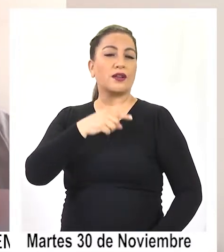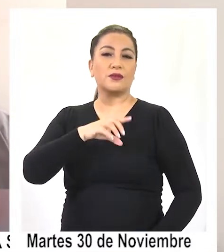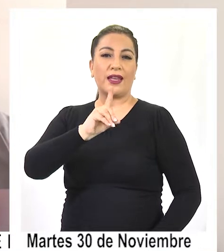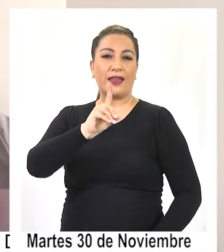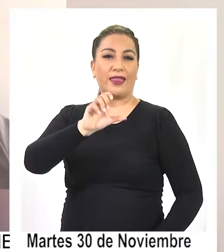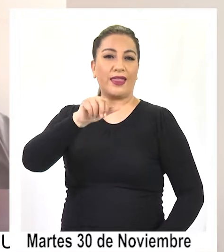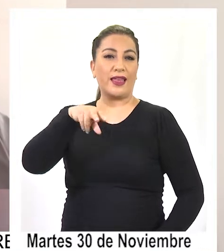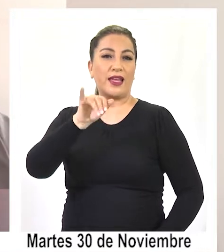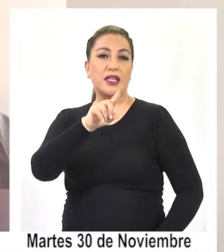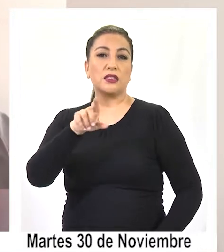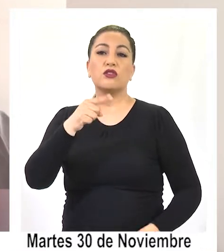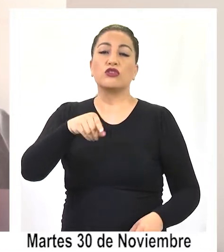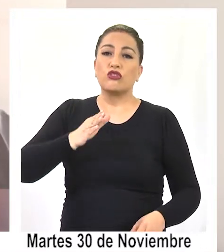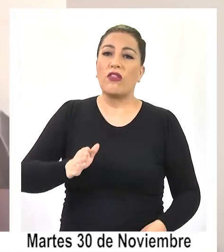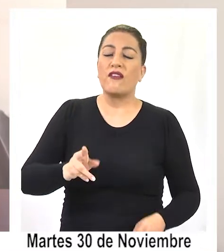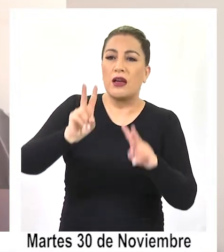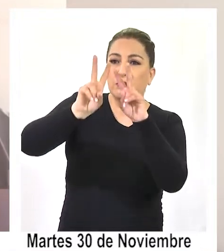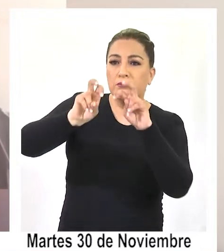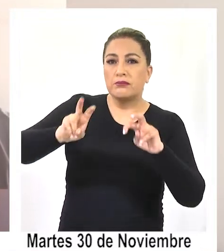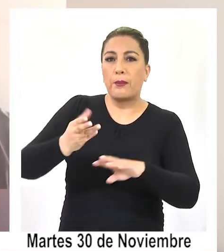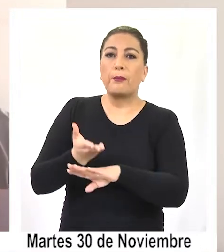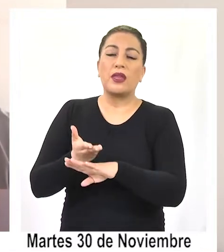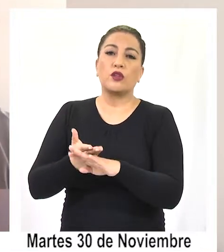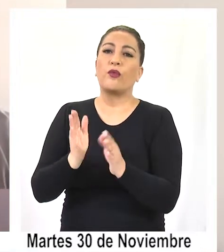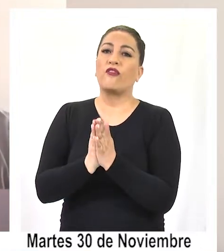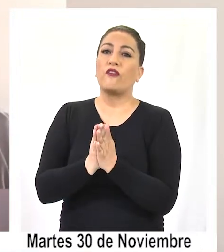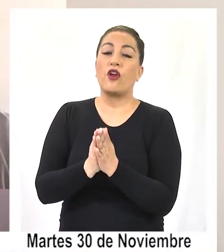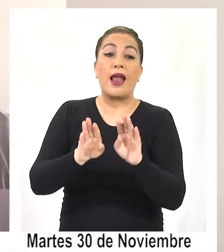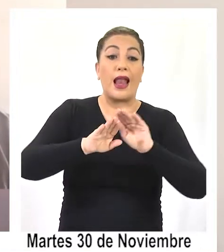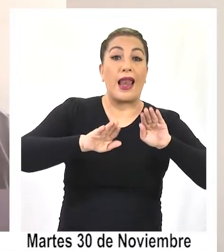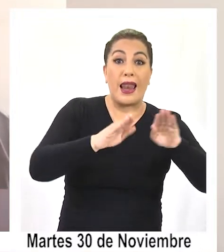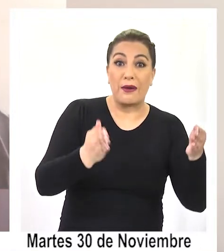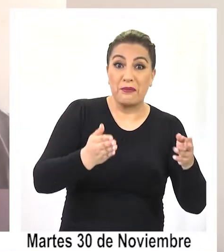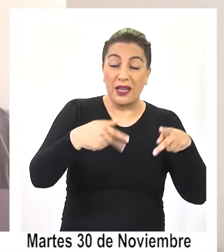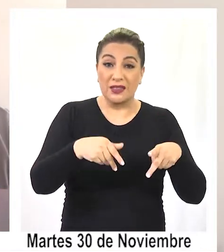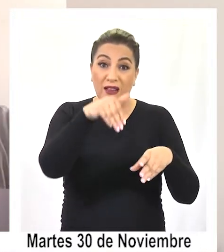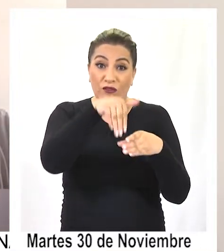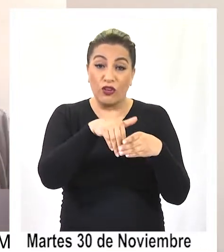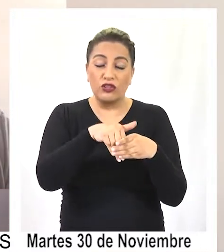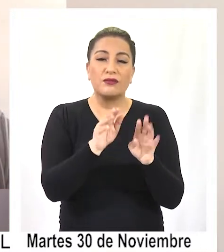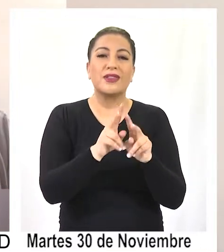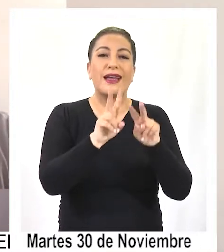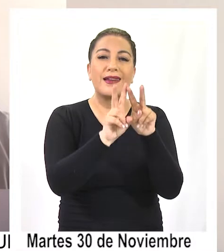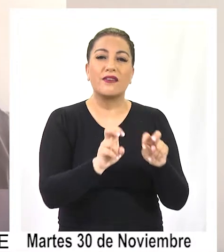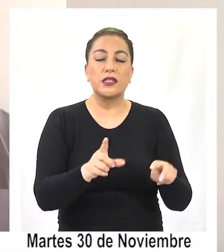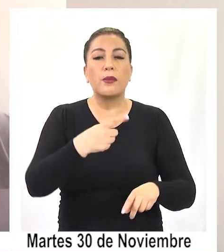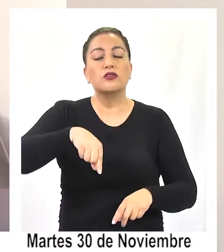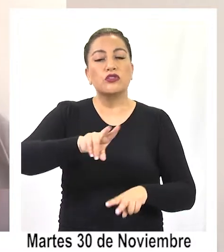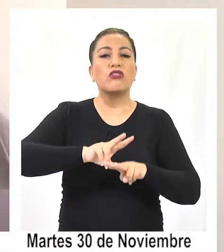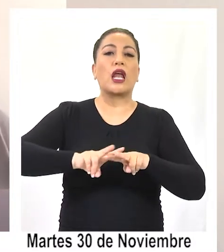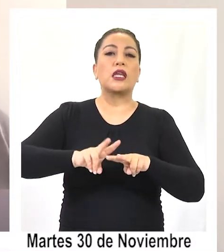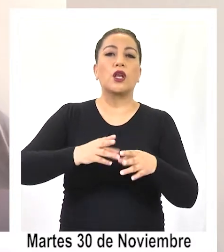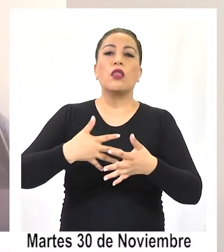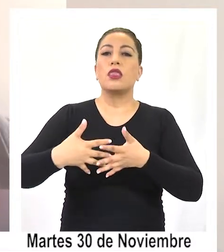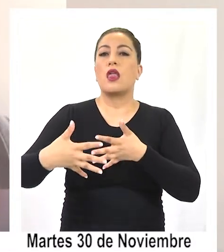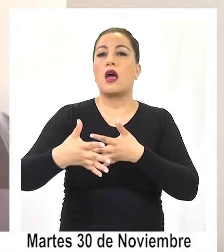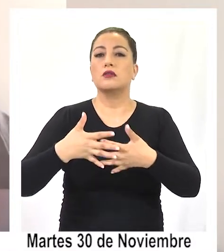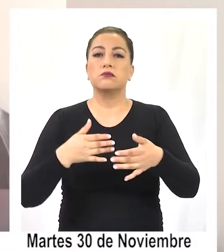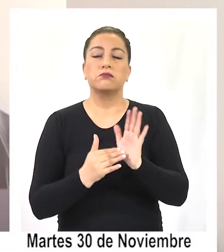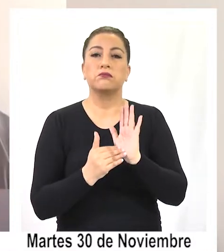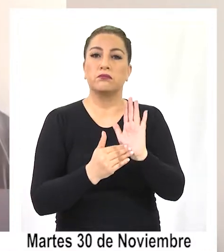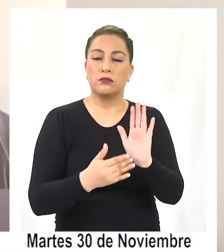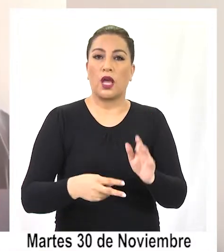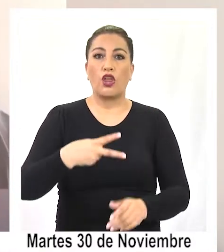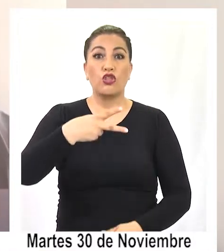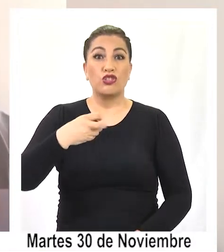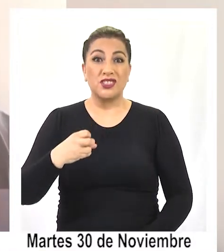ya estamos en revisión y solicitando que se puedan revisar las mesas más que nada para quedar tranquilos y que sea transparente, entenderás que 200 votos